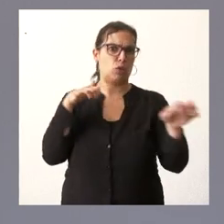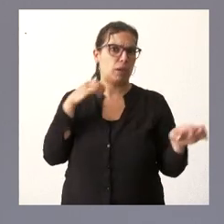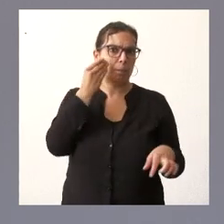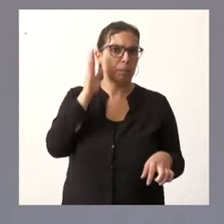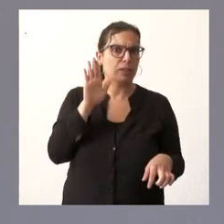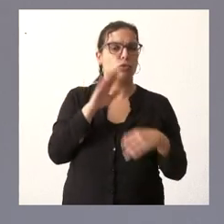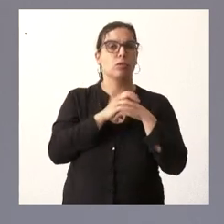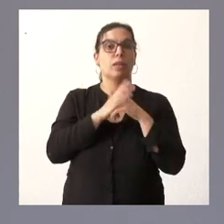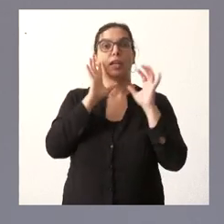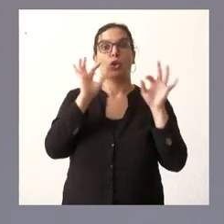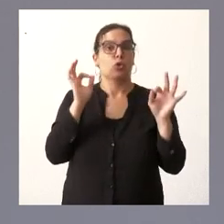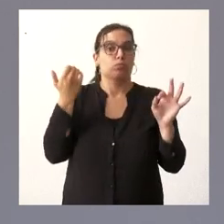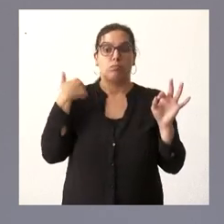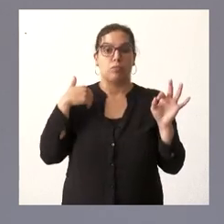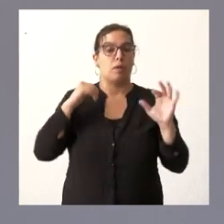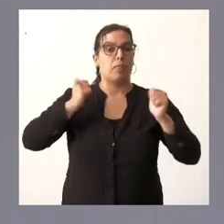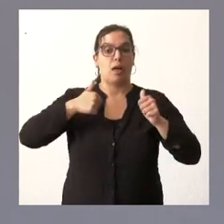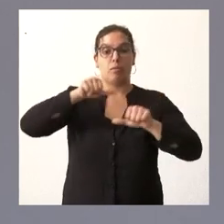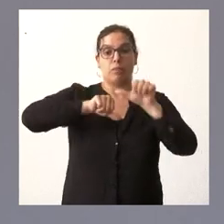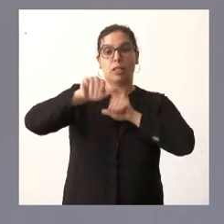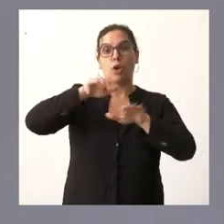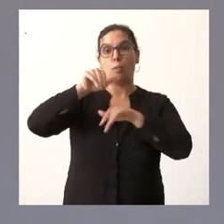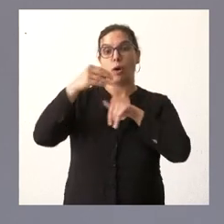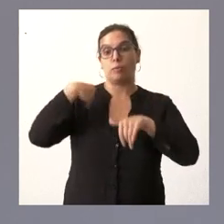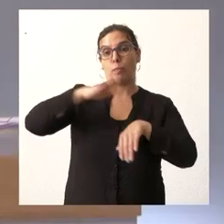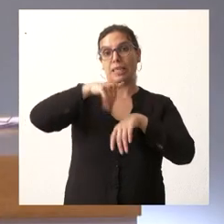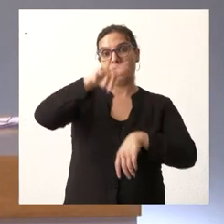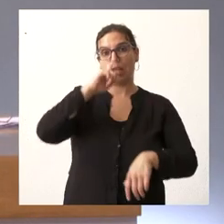lógicamente a partir de ese momento pues iremos convocando las del ejercicio actual